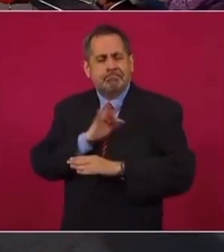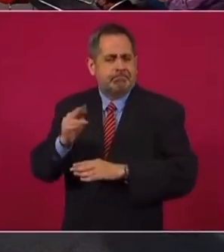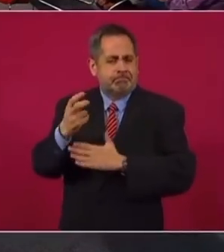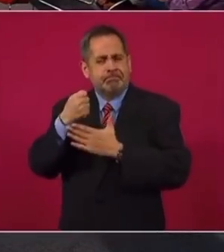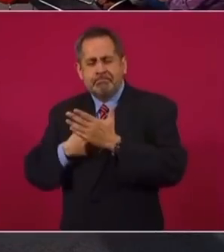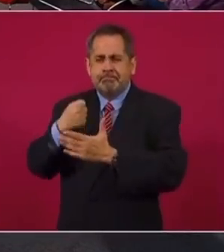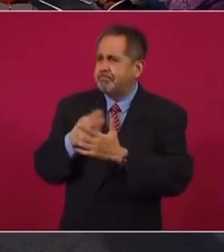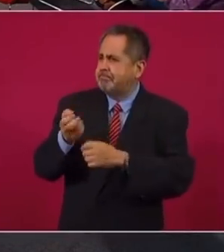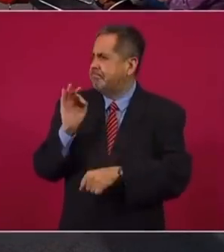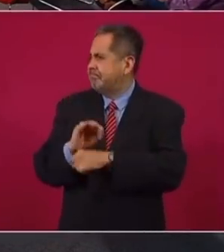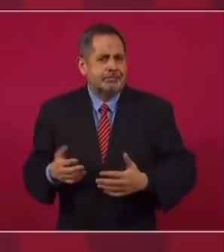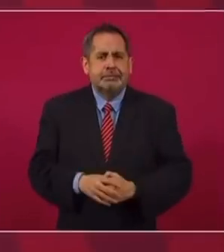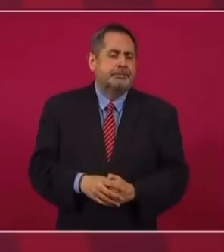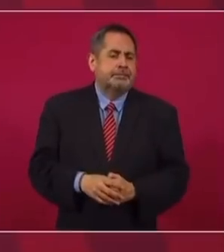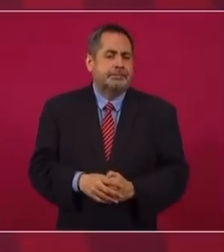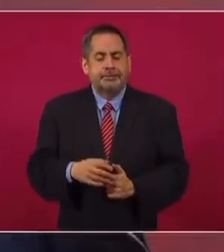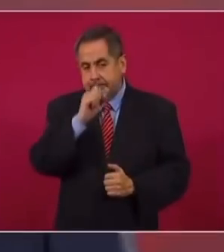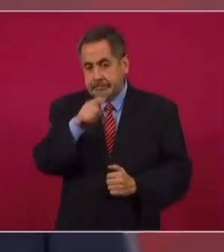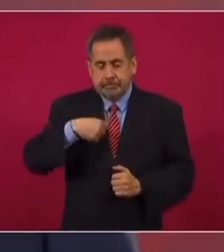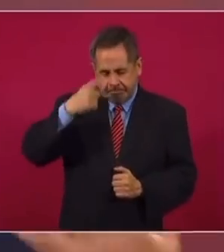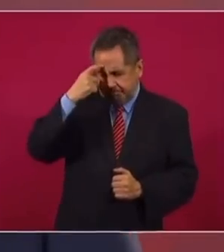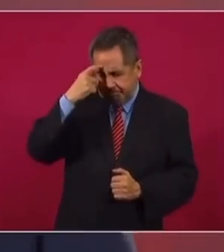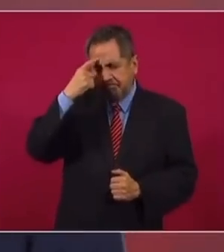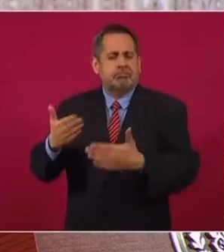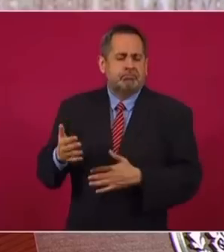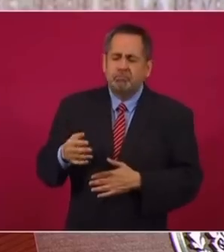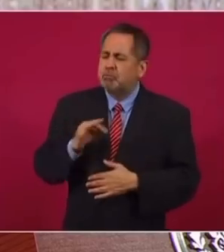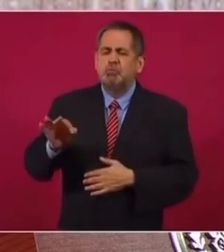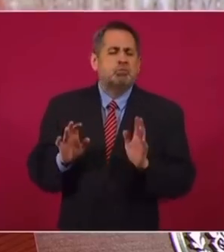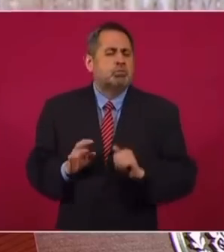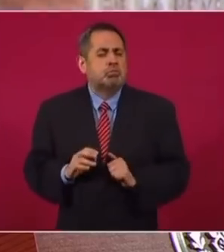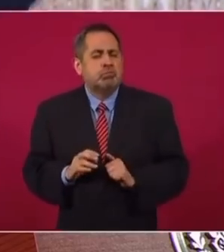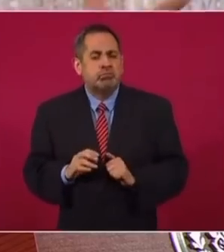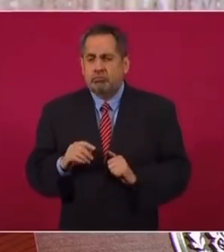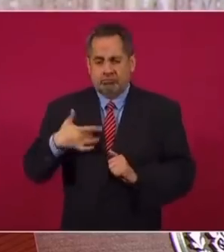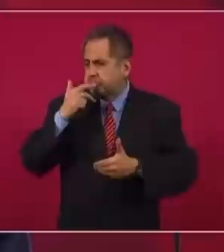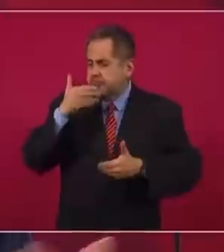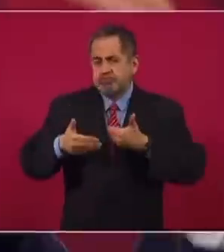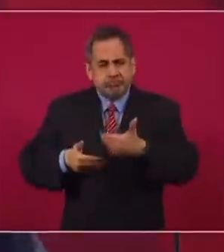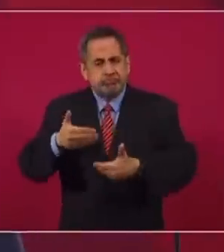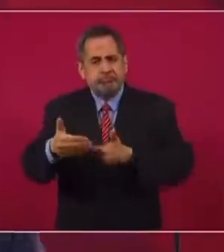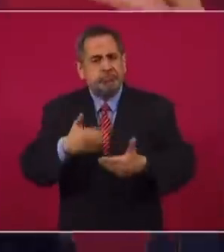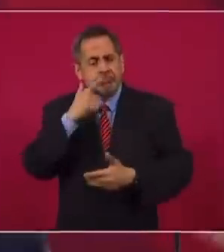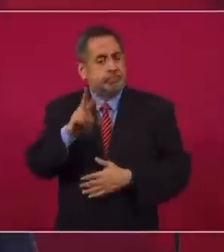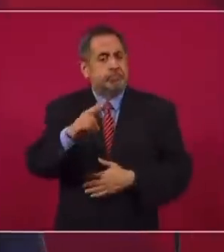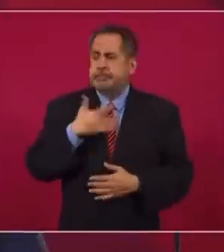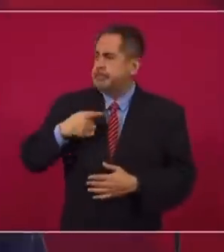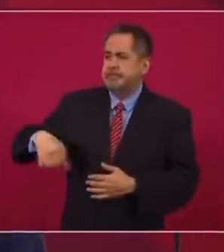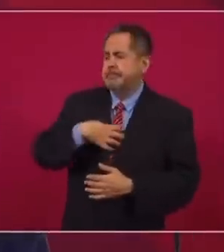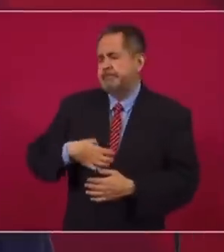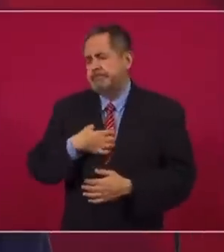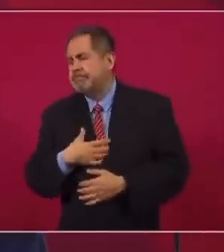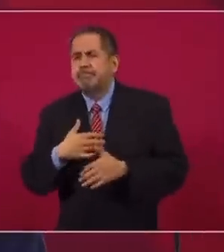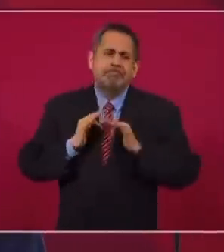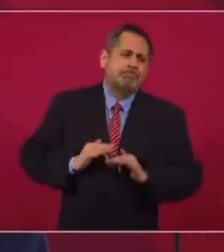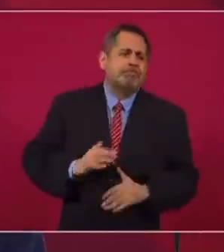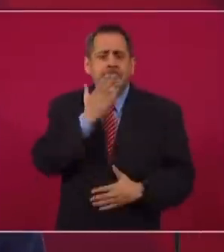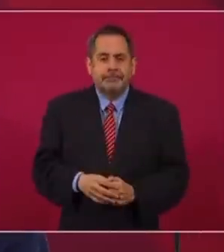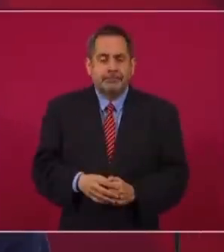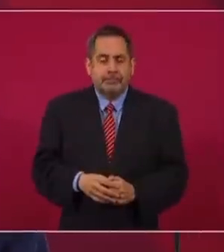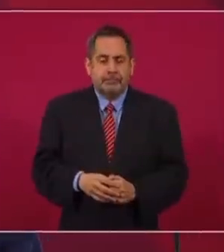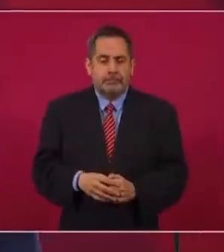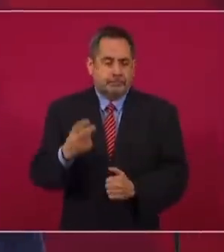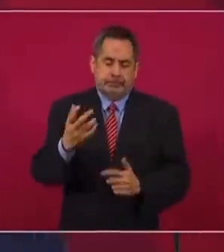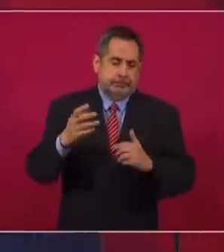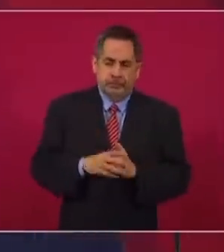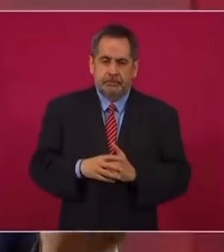luchamos por eso y defendemos esa causa. Además tenemos mucha fe en el porvenir y estamos sintiendo de que vamos avanzando y por eso estamos contentos, a gusto, felices.